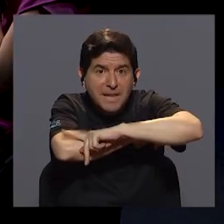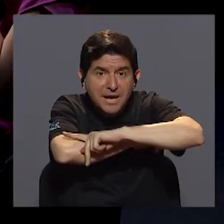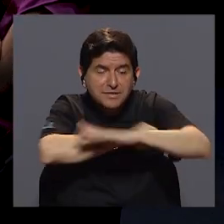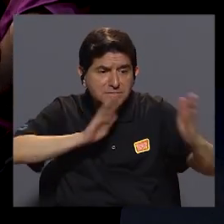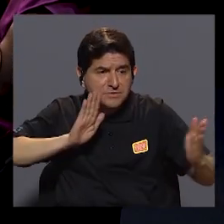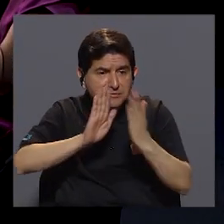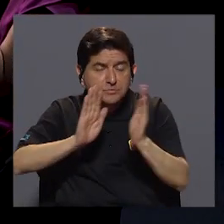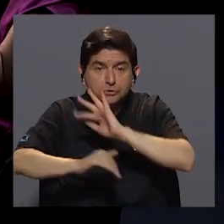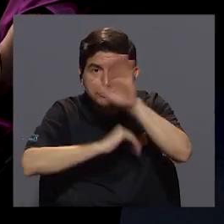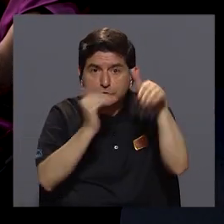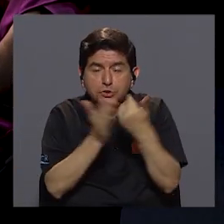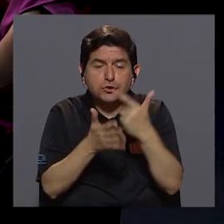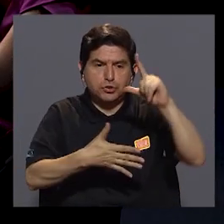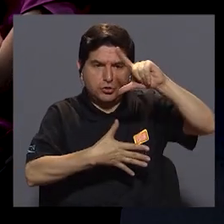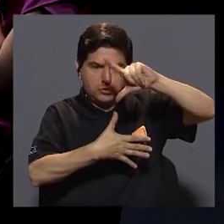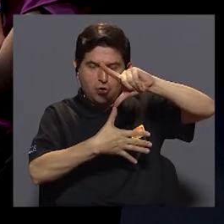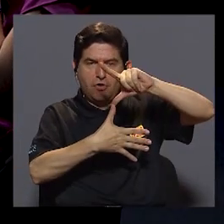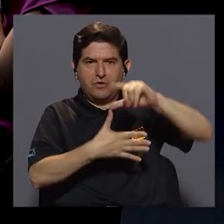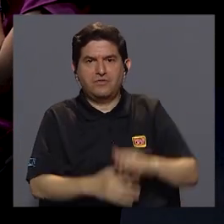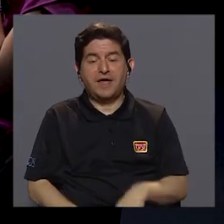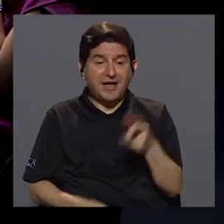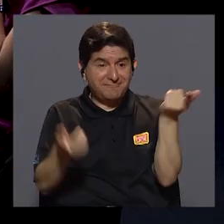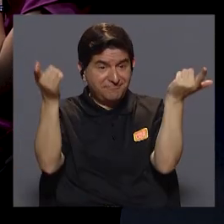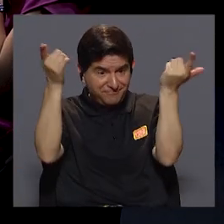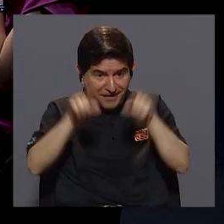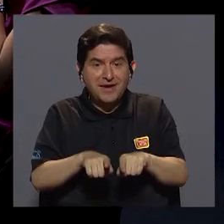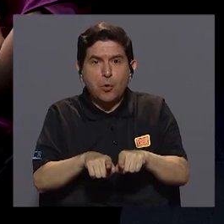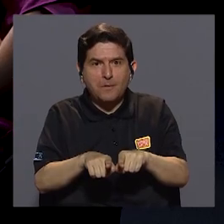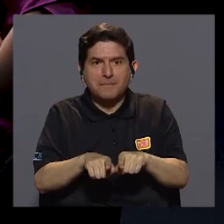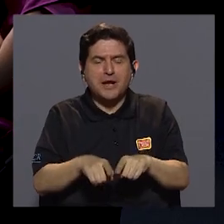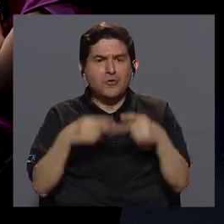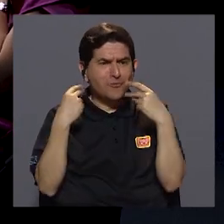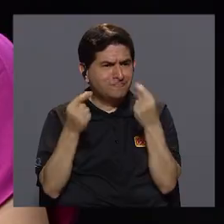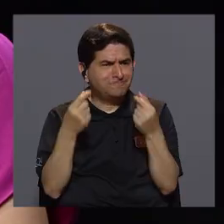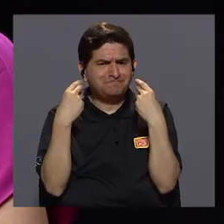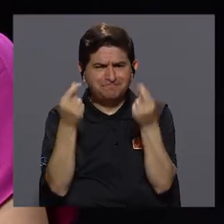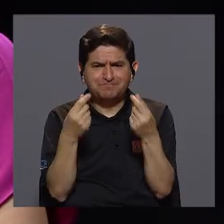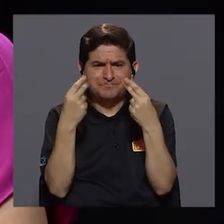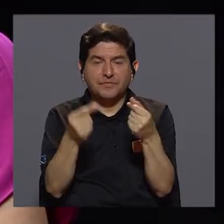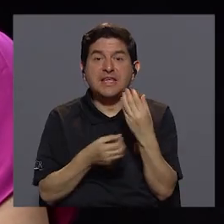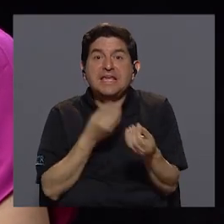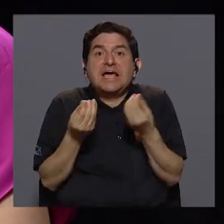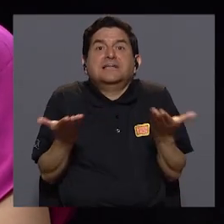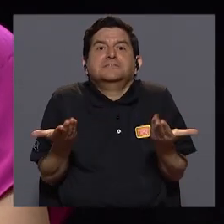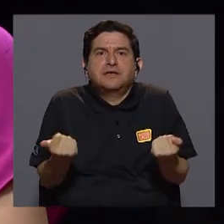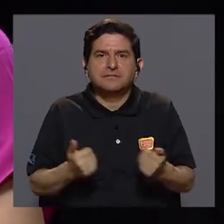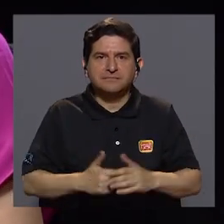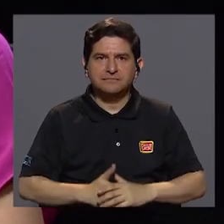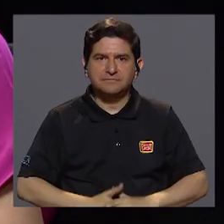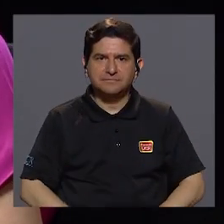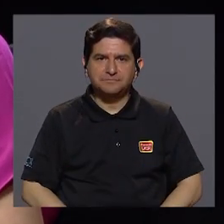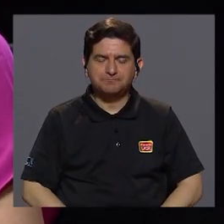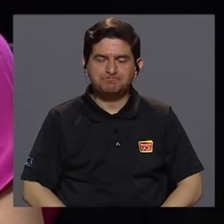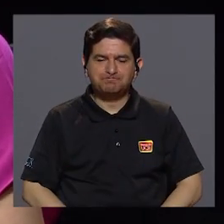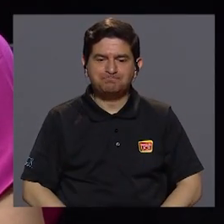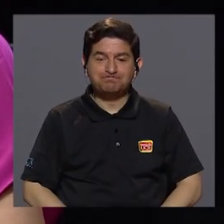enfrentando y toda América Latina este fenómeno de forma acelerada. ¿Pero qué hacemos? Precisamente el